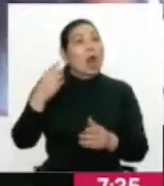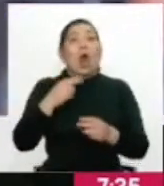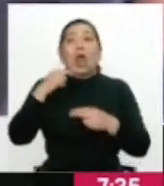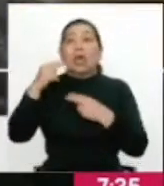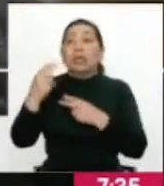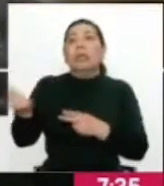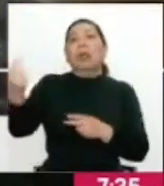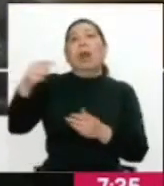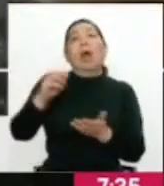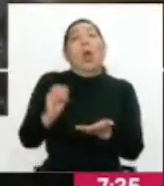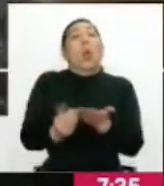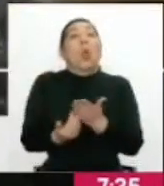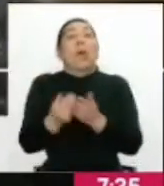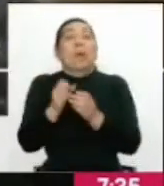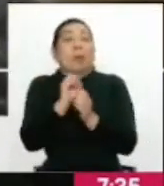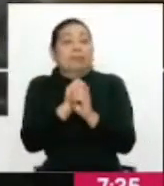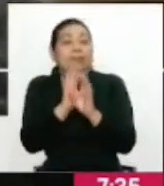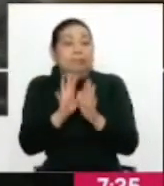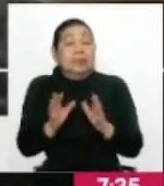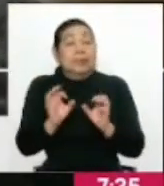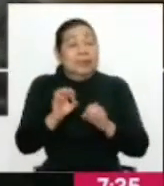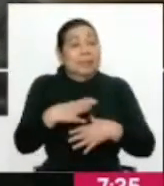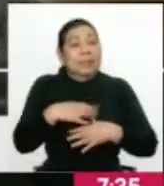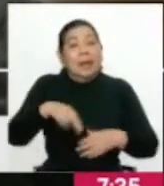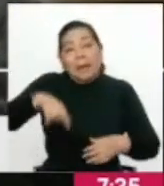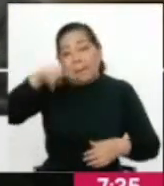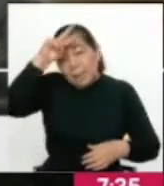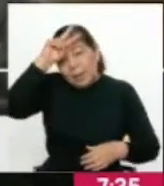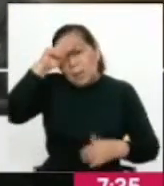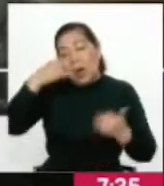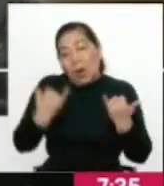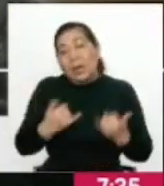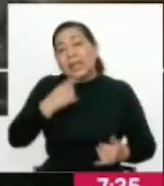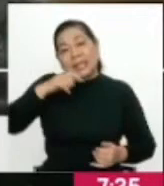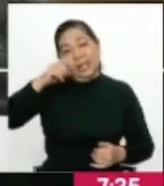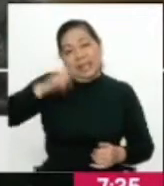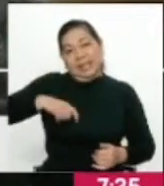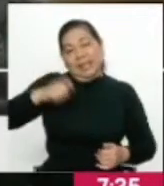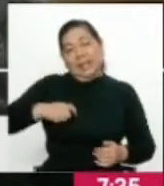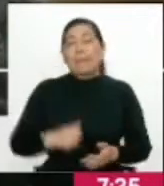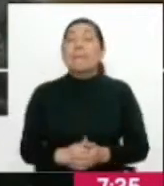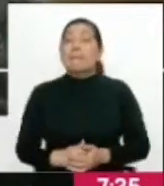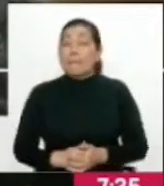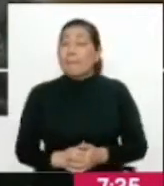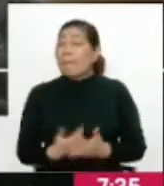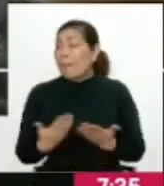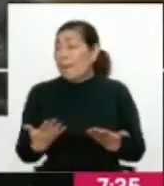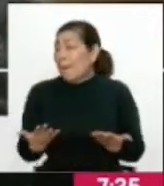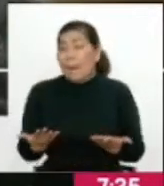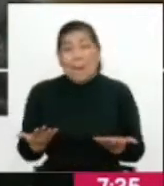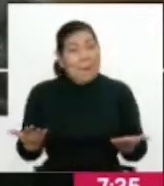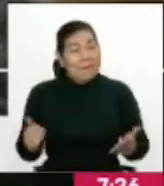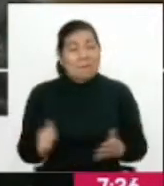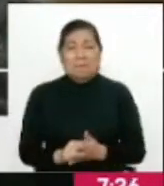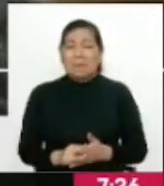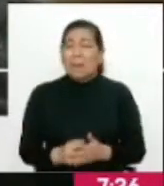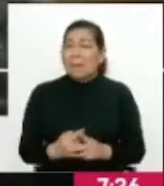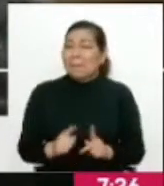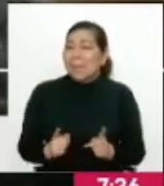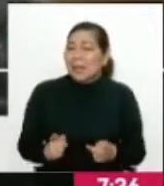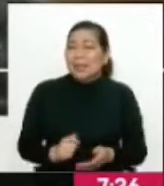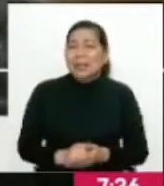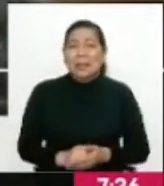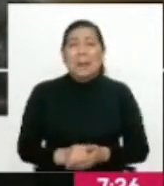noticia porque esa noticia sí le interesa al peruano de a pie. Claro, es paradójico. No hay personas que me dicen, pero